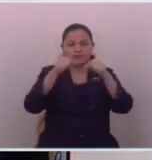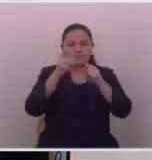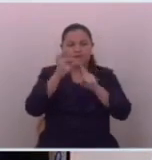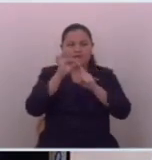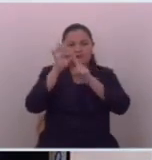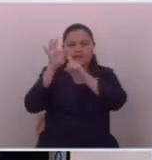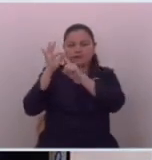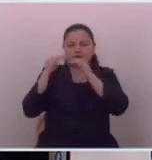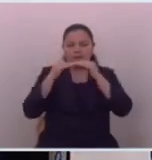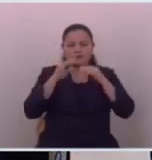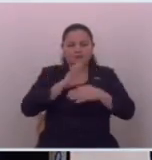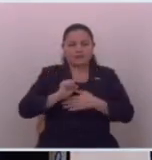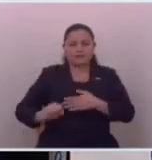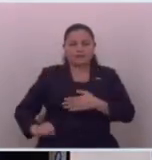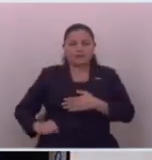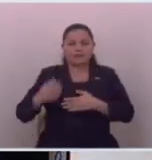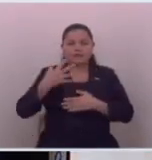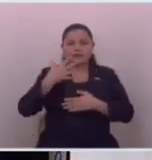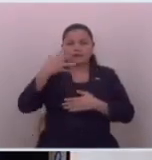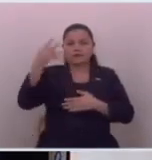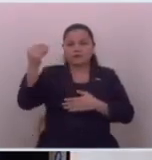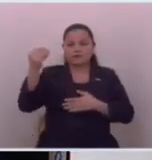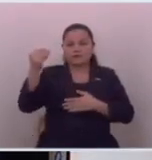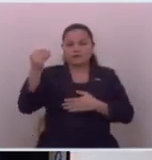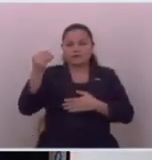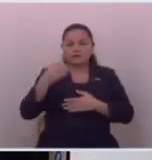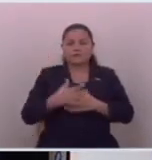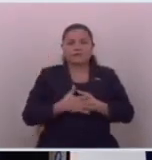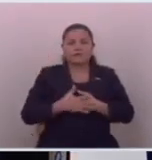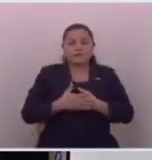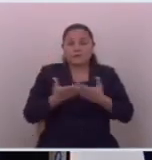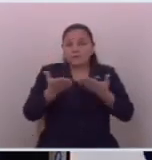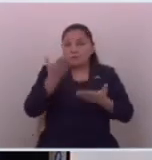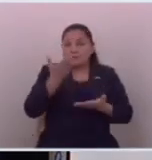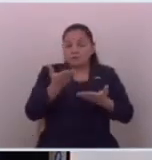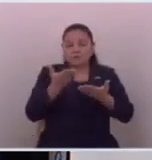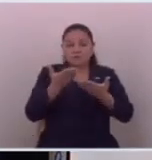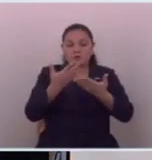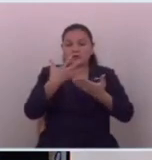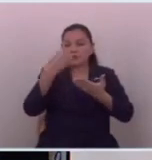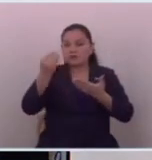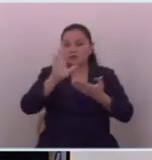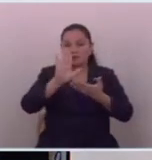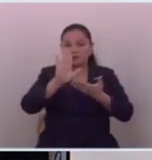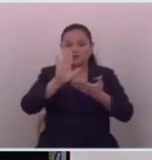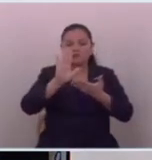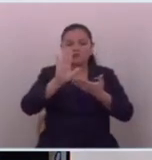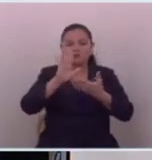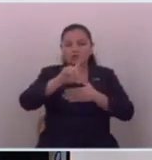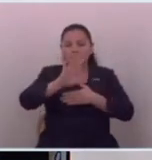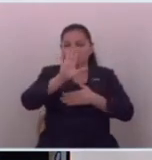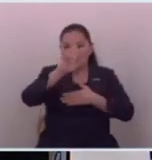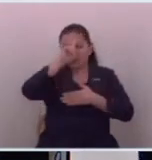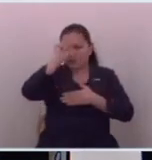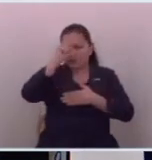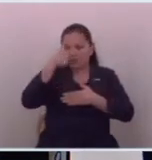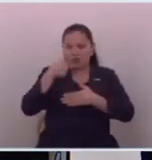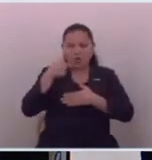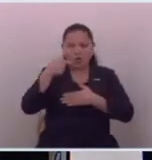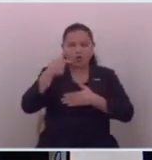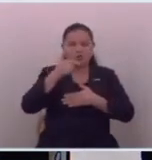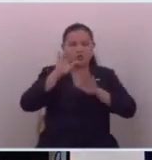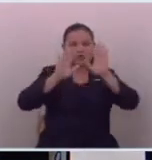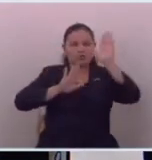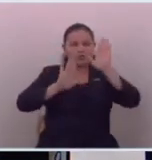especial también a los salvadoreños en el exterior que seguramente ya han salido a sus trabajos cuando yo escucho